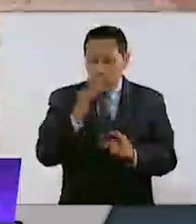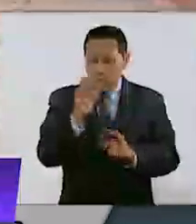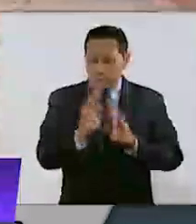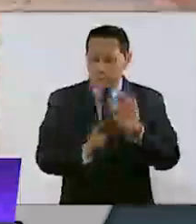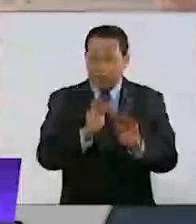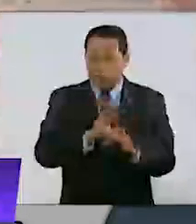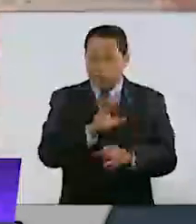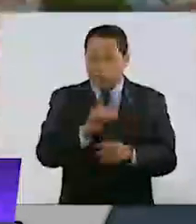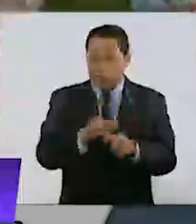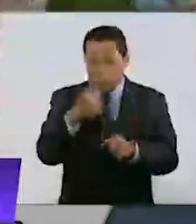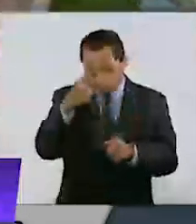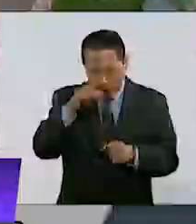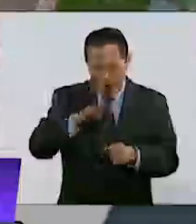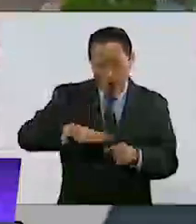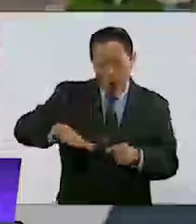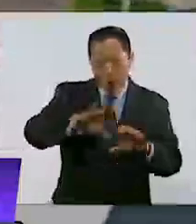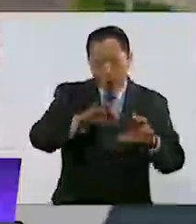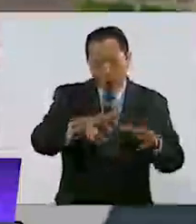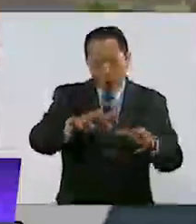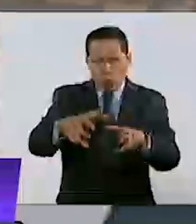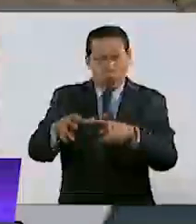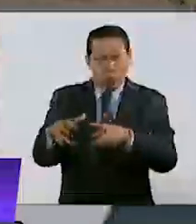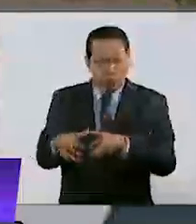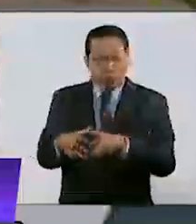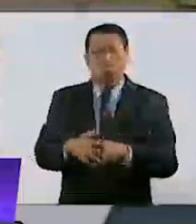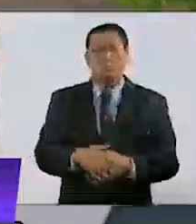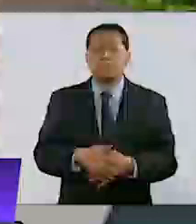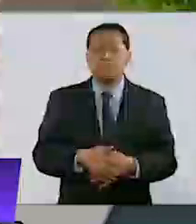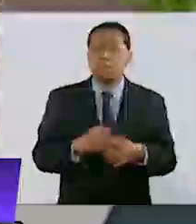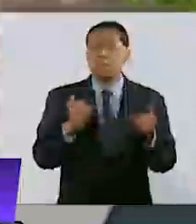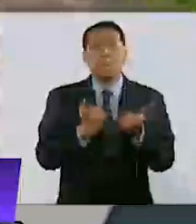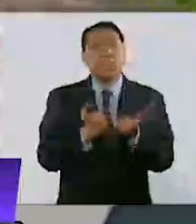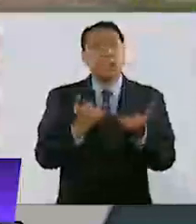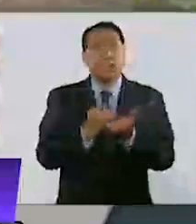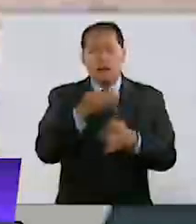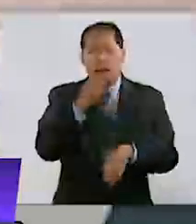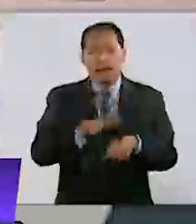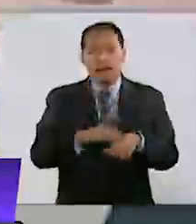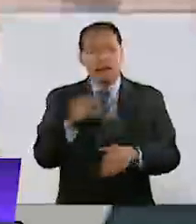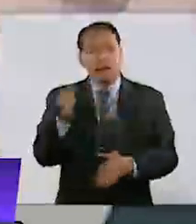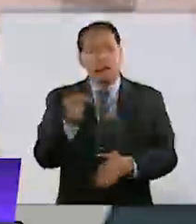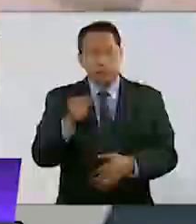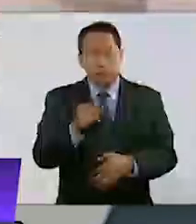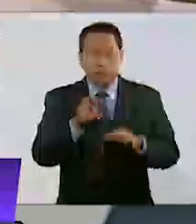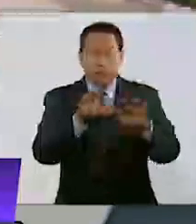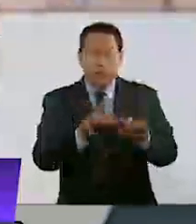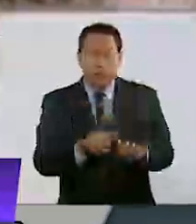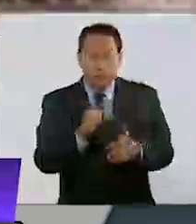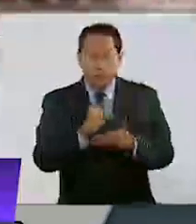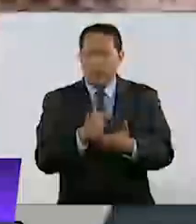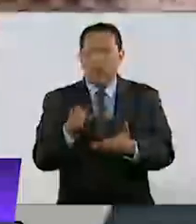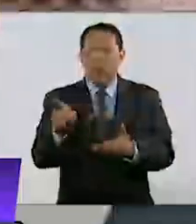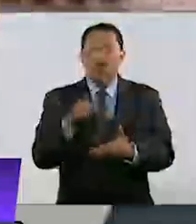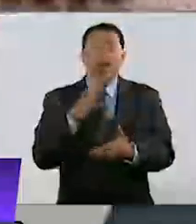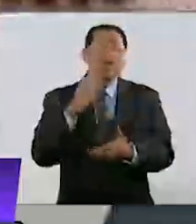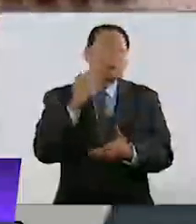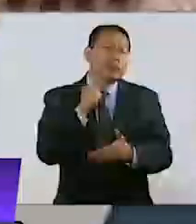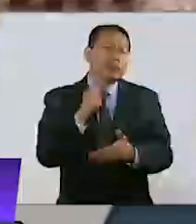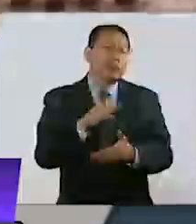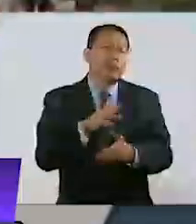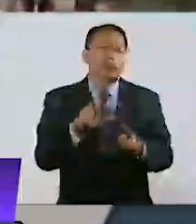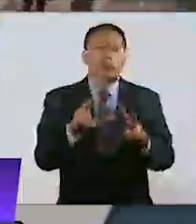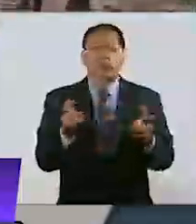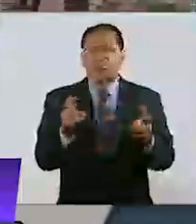a muchas de estas comunidades. Se puso también en manifiesto la necesidad de que la minuta que está en el Senado en materia de